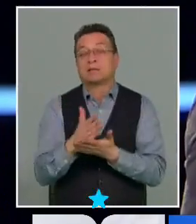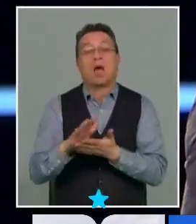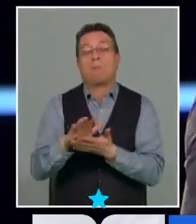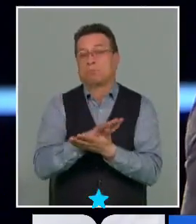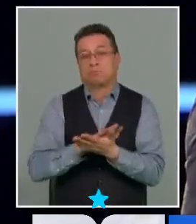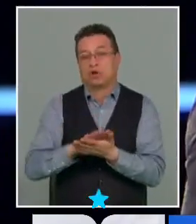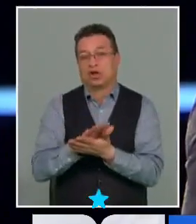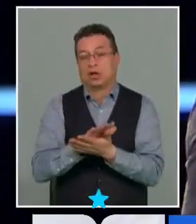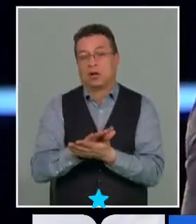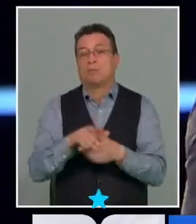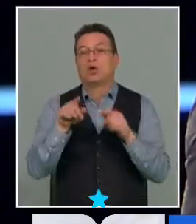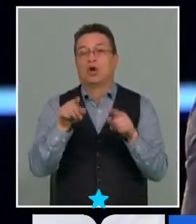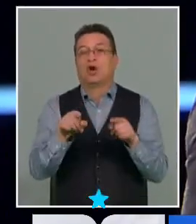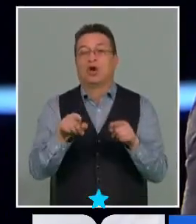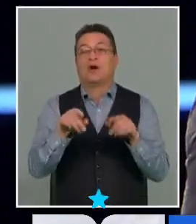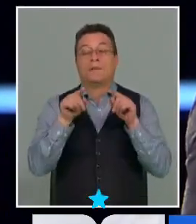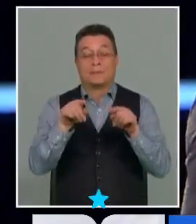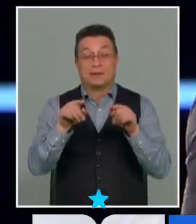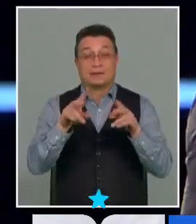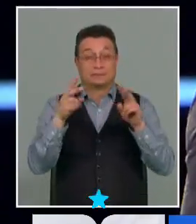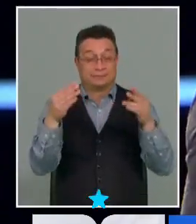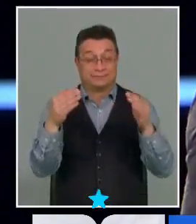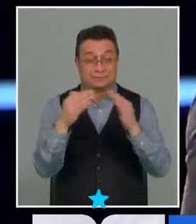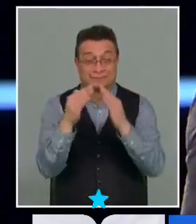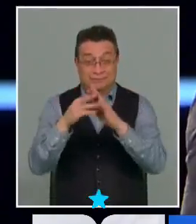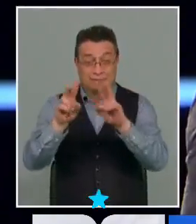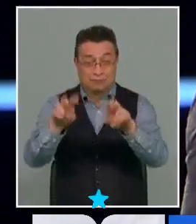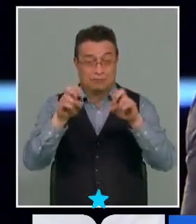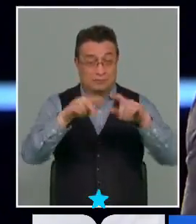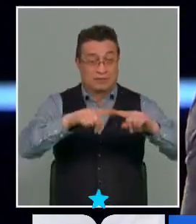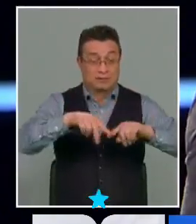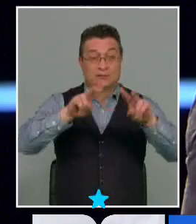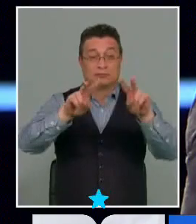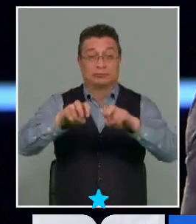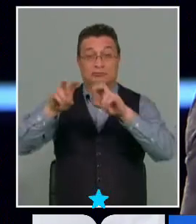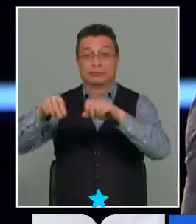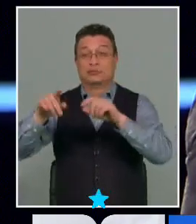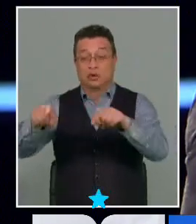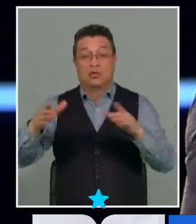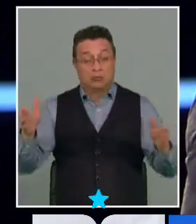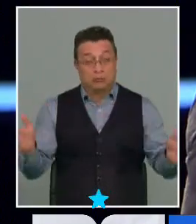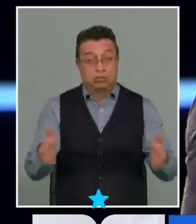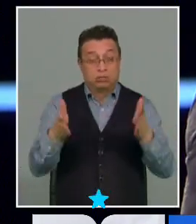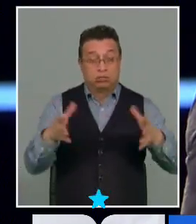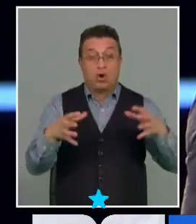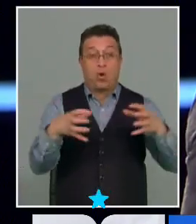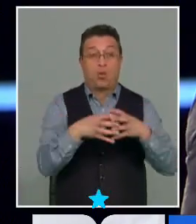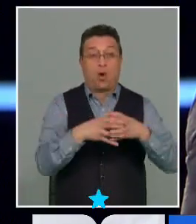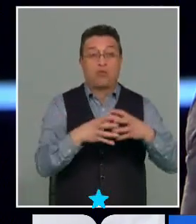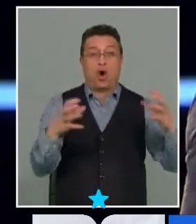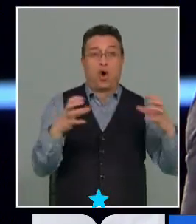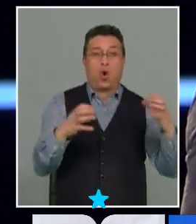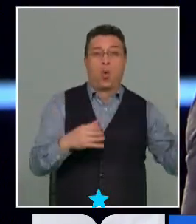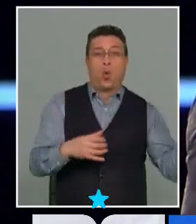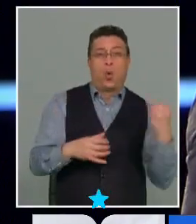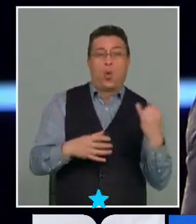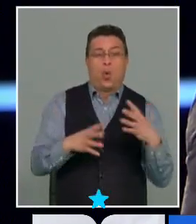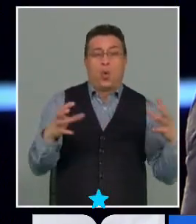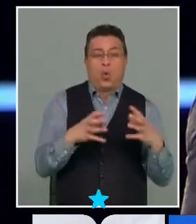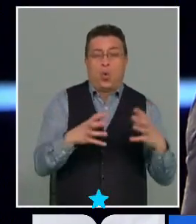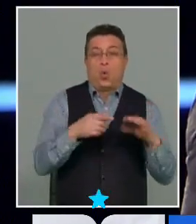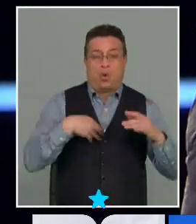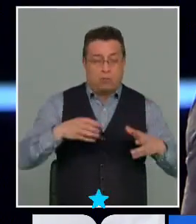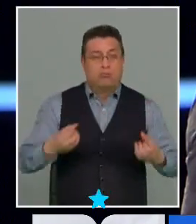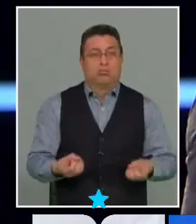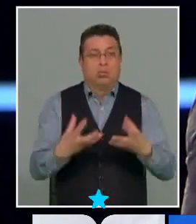expropiación son impulsadas por estos grupos extremos hoy día tenemos grupos extremos que están